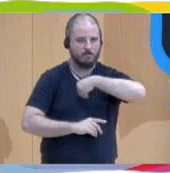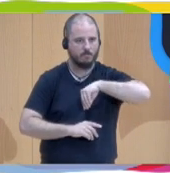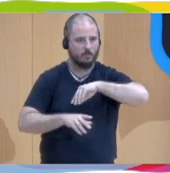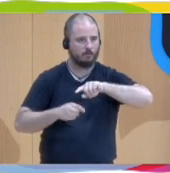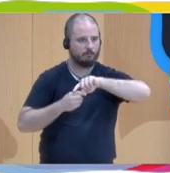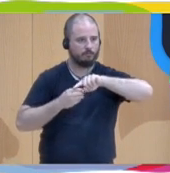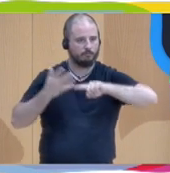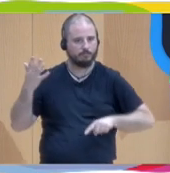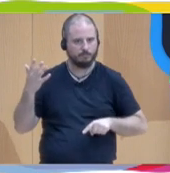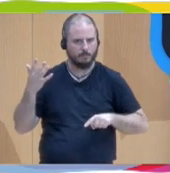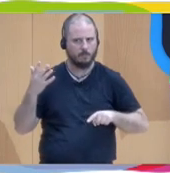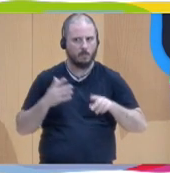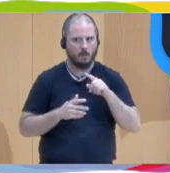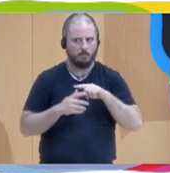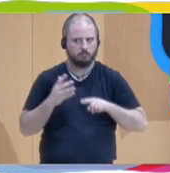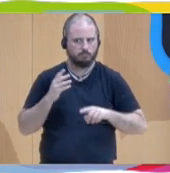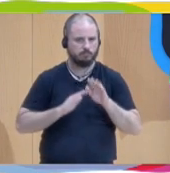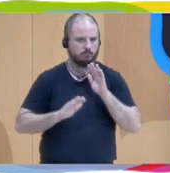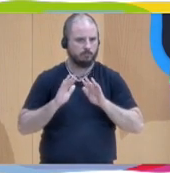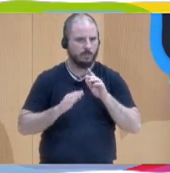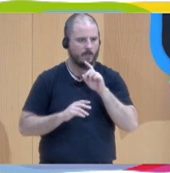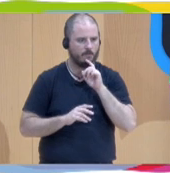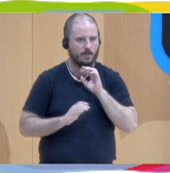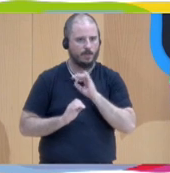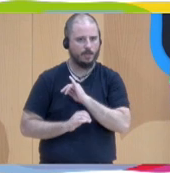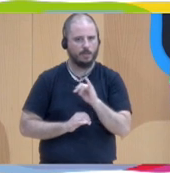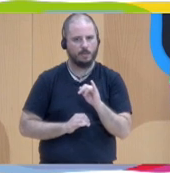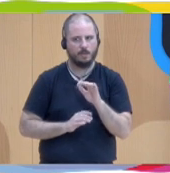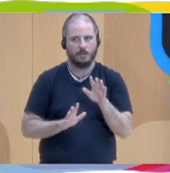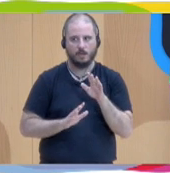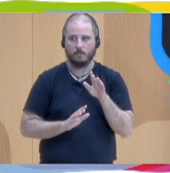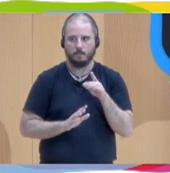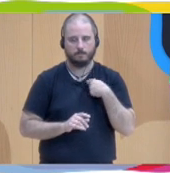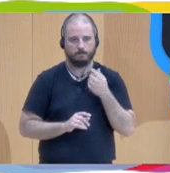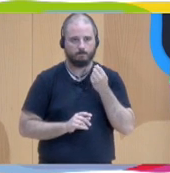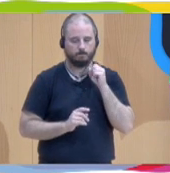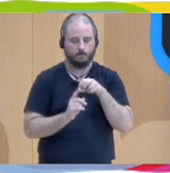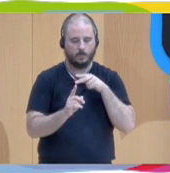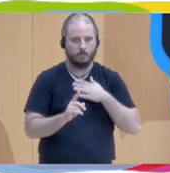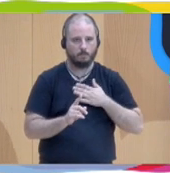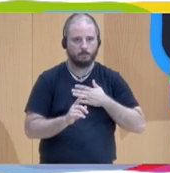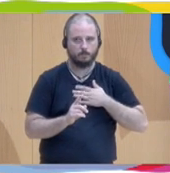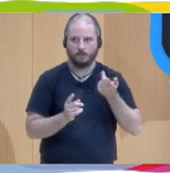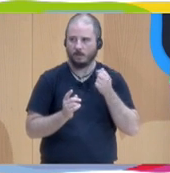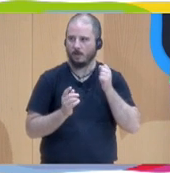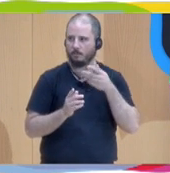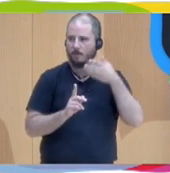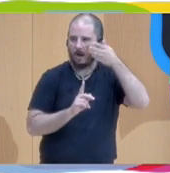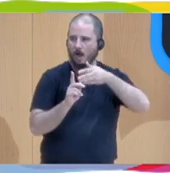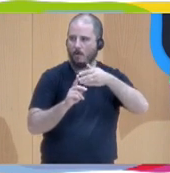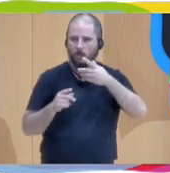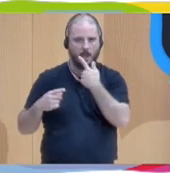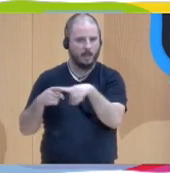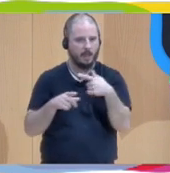son complejas y a mi modo de ver deben ser abordadas de distinta manera. La